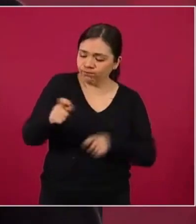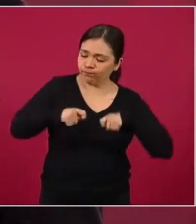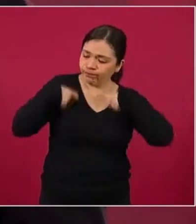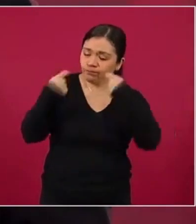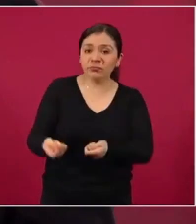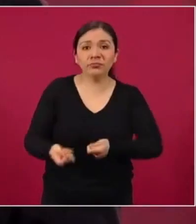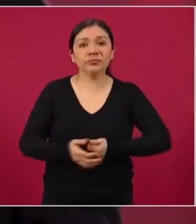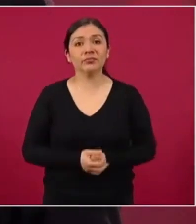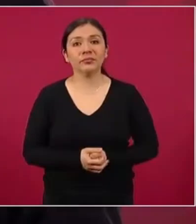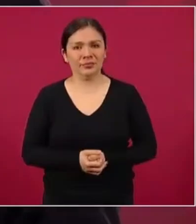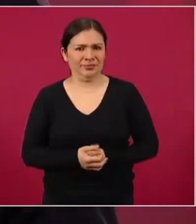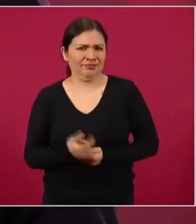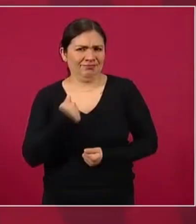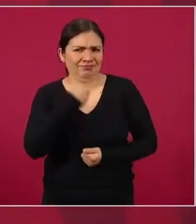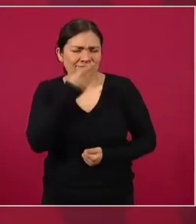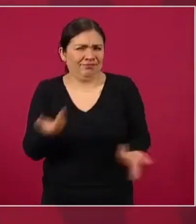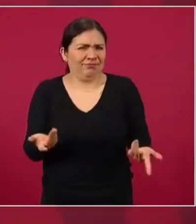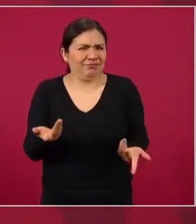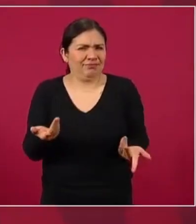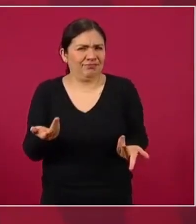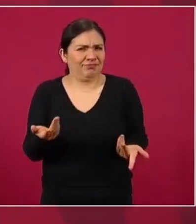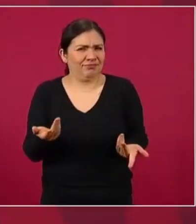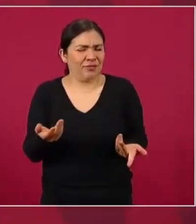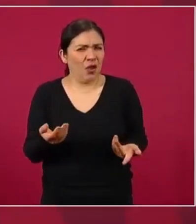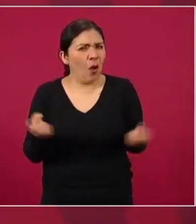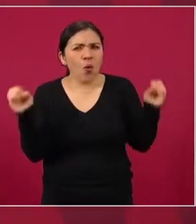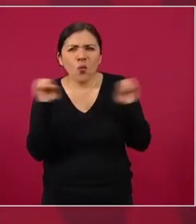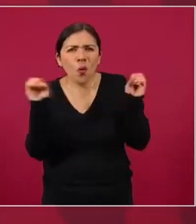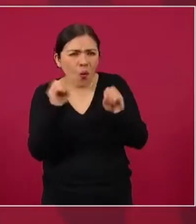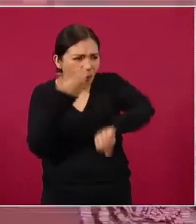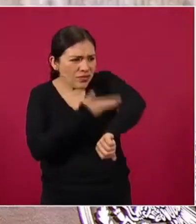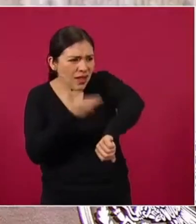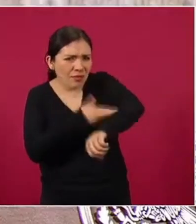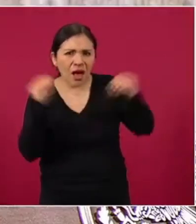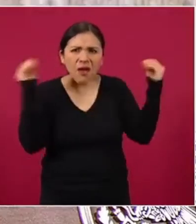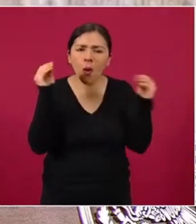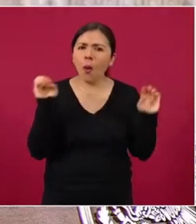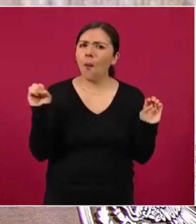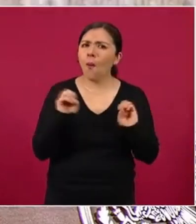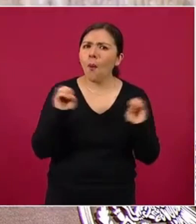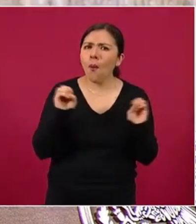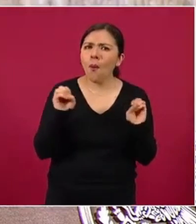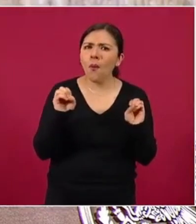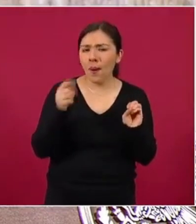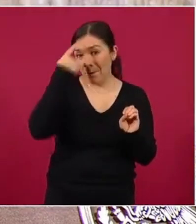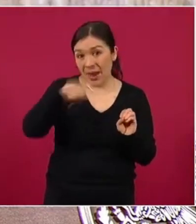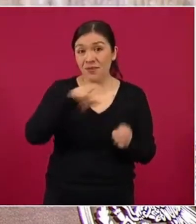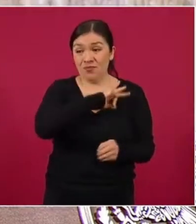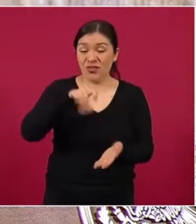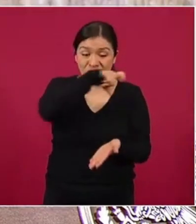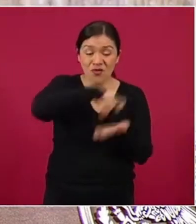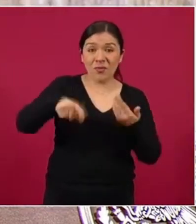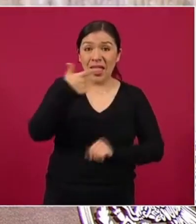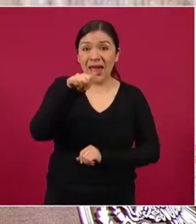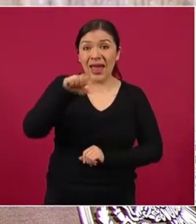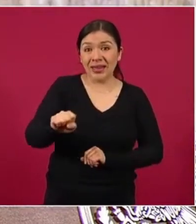Les decía yo que todavía no se hacían ni siquiera los trámites para la compra del